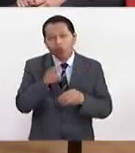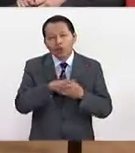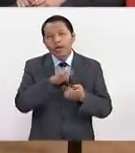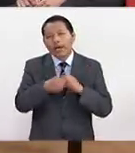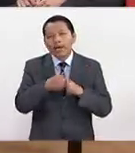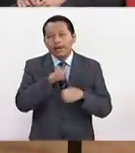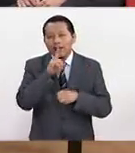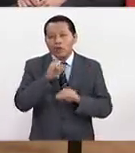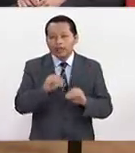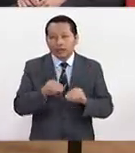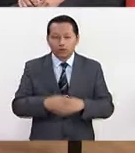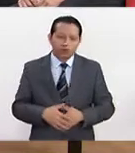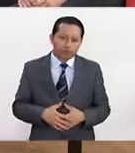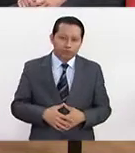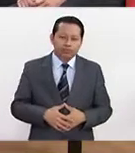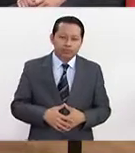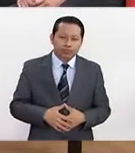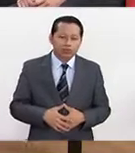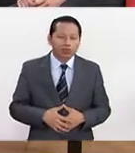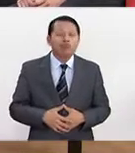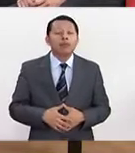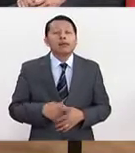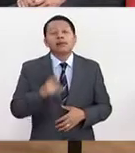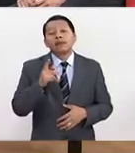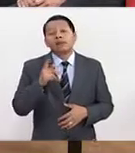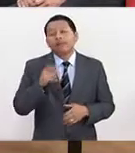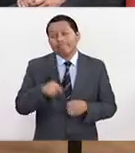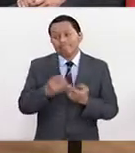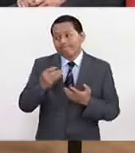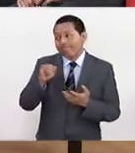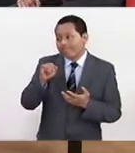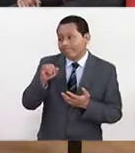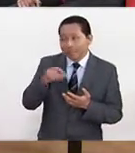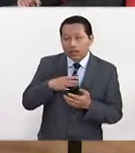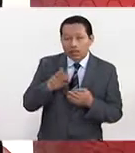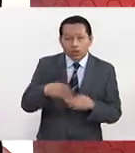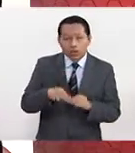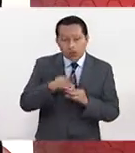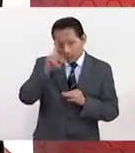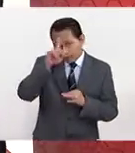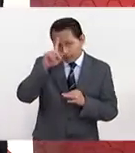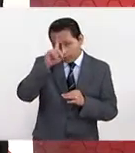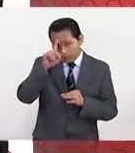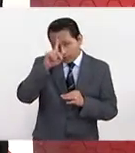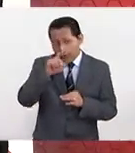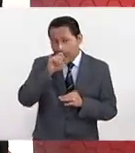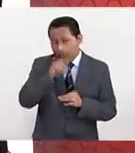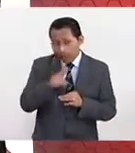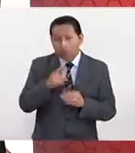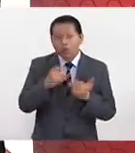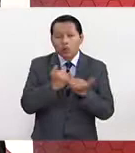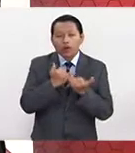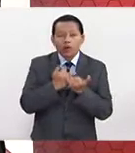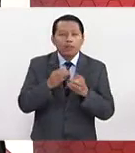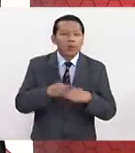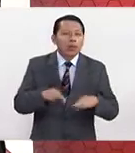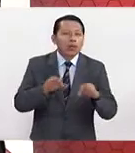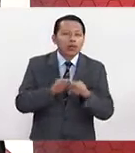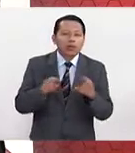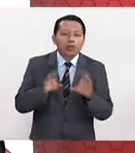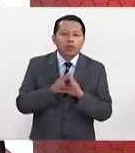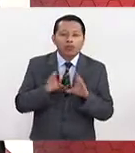Correcto. Bueno, pues sin duda alguna son muy importantes estas recomendaciones y concientizarnos